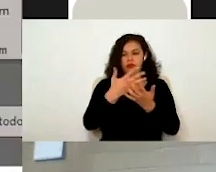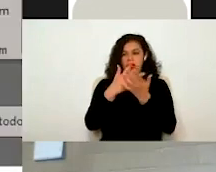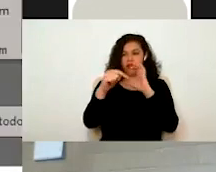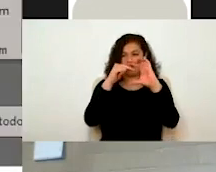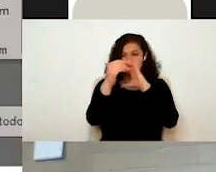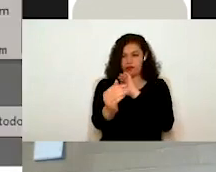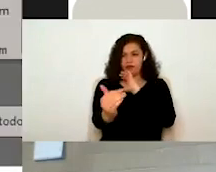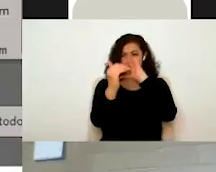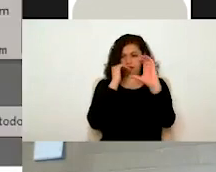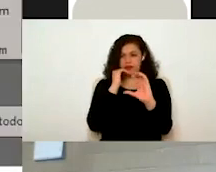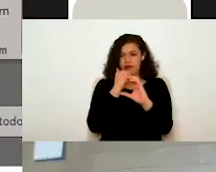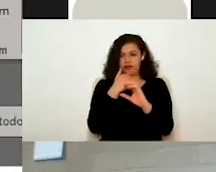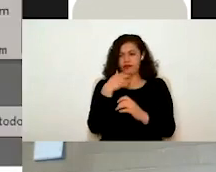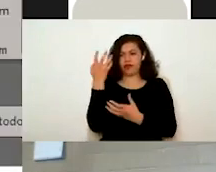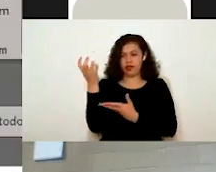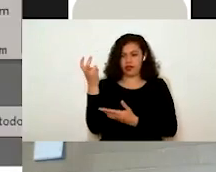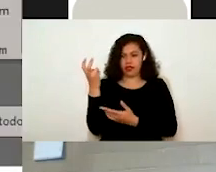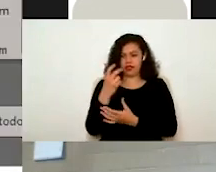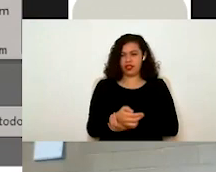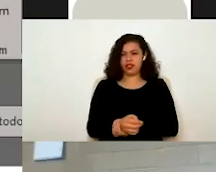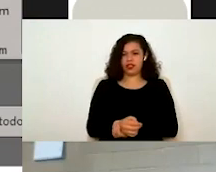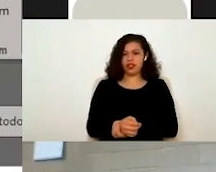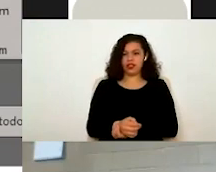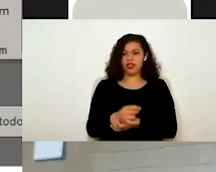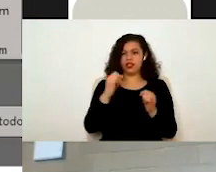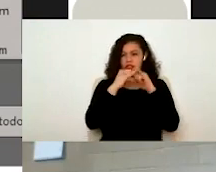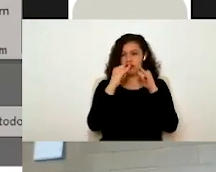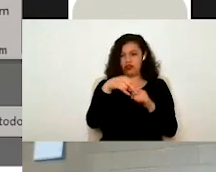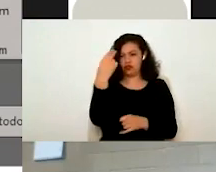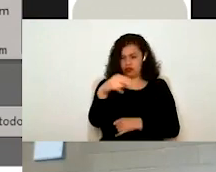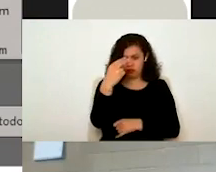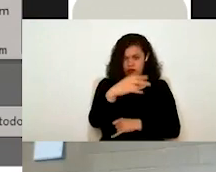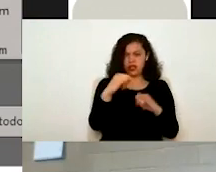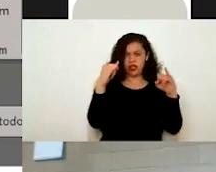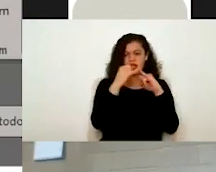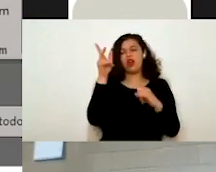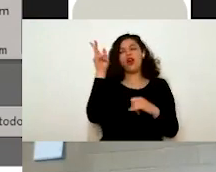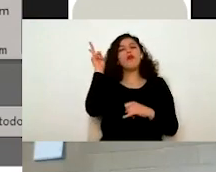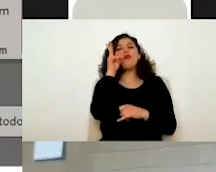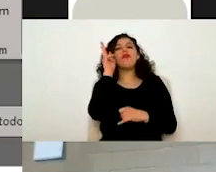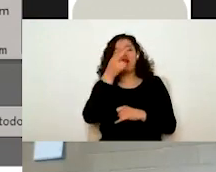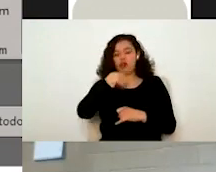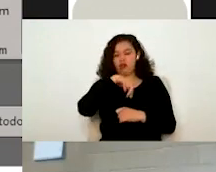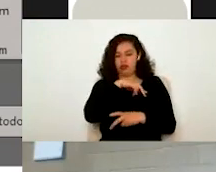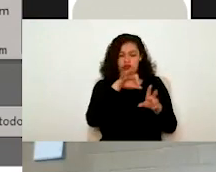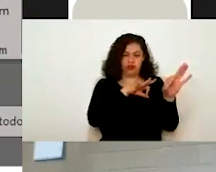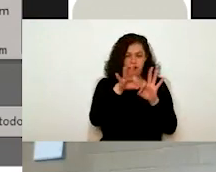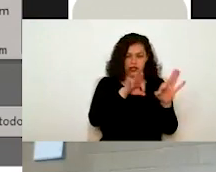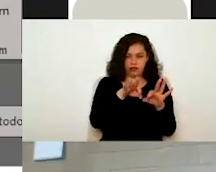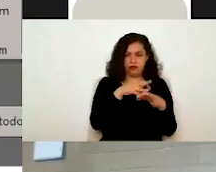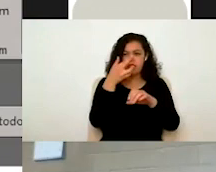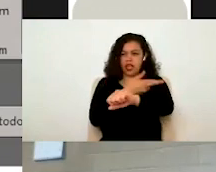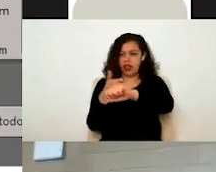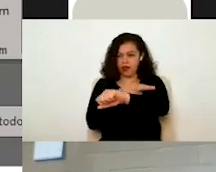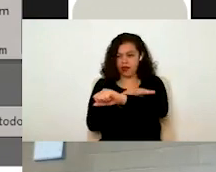que es este. Nos dice el nombre de nuestra institución. En este caso es una institución de prueba con la que estamos trabajando. El trámite que estamos haciendo.